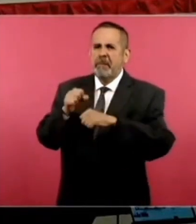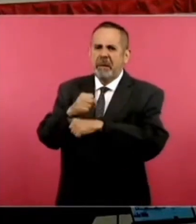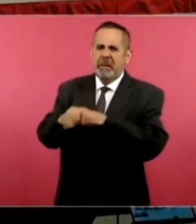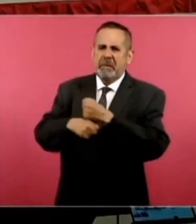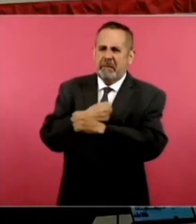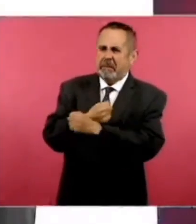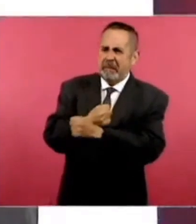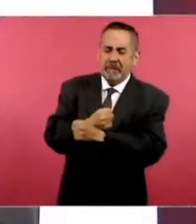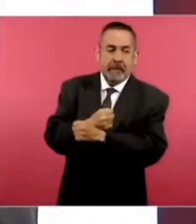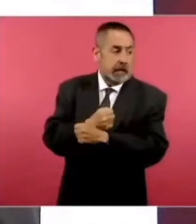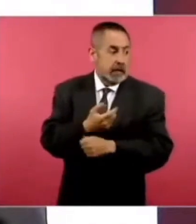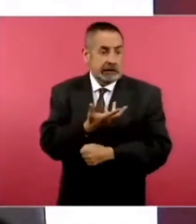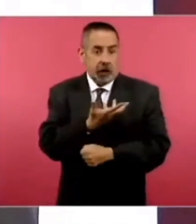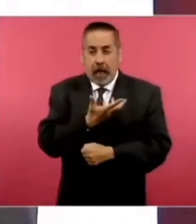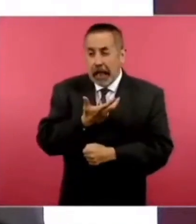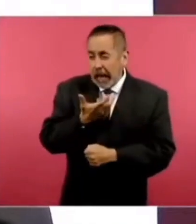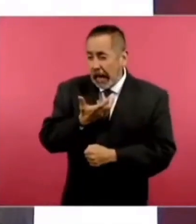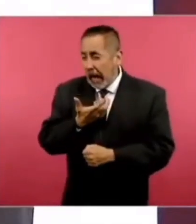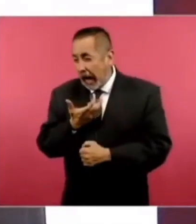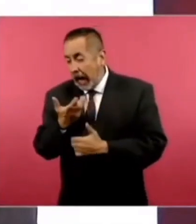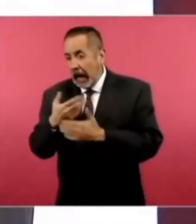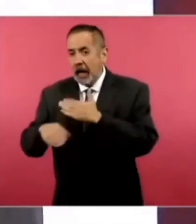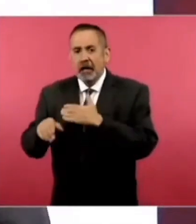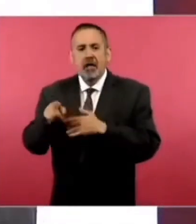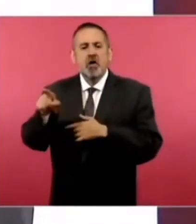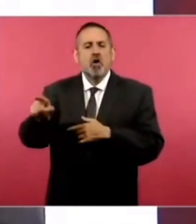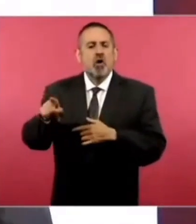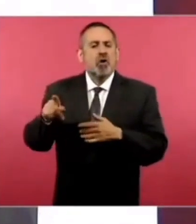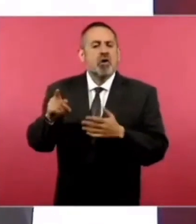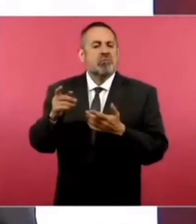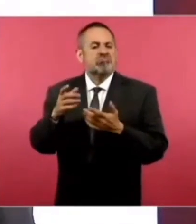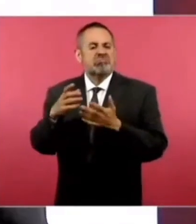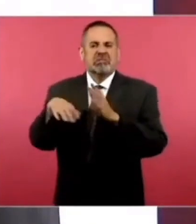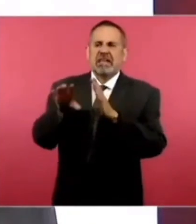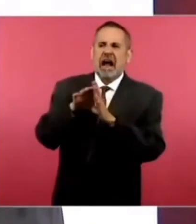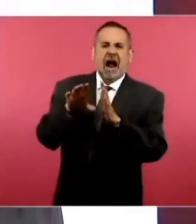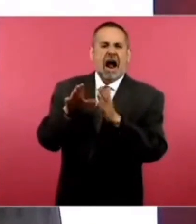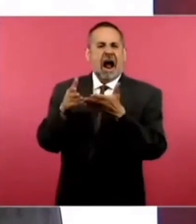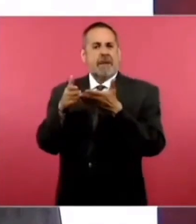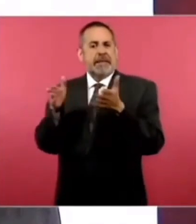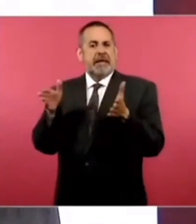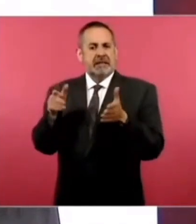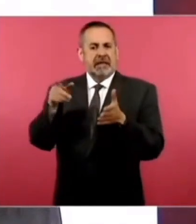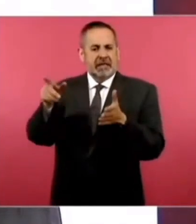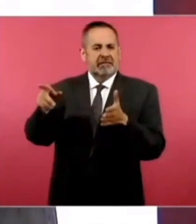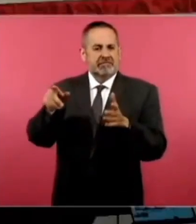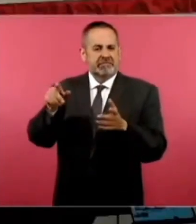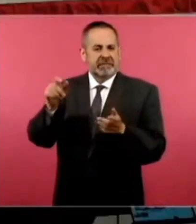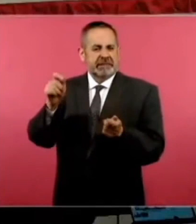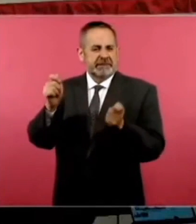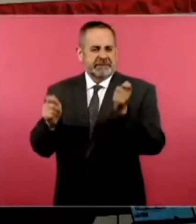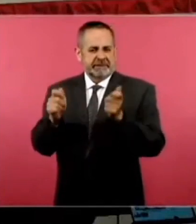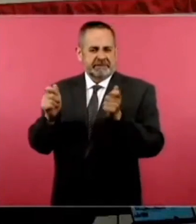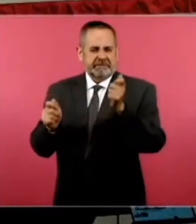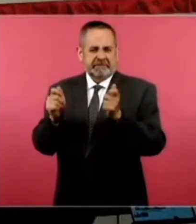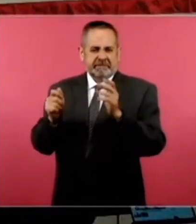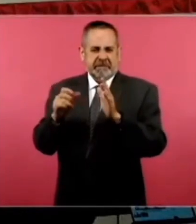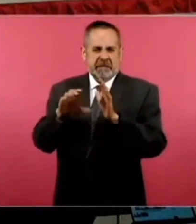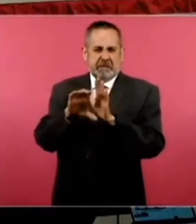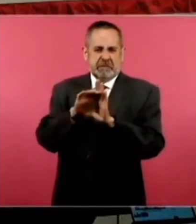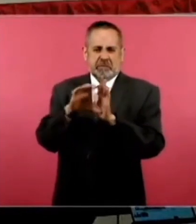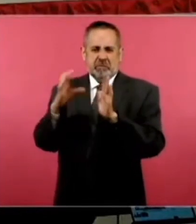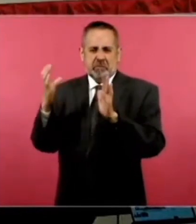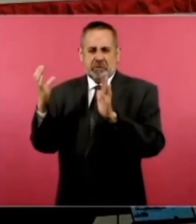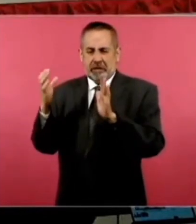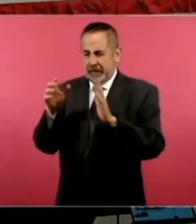enfilaron hacia la bóveda que curiosamente en ese momento estaba abierta. Esto es lo que publica el diario. Yo creo que se inspiraron en